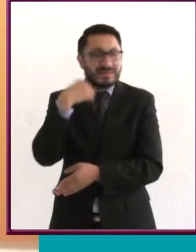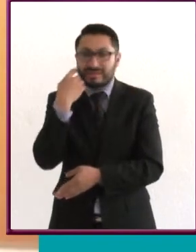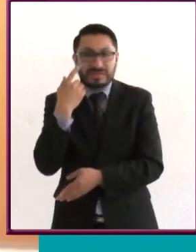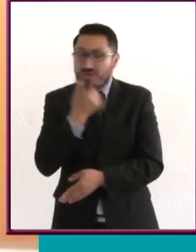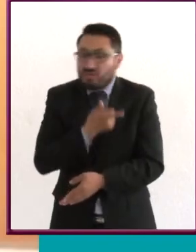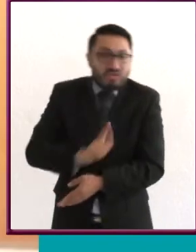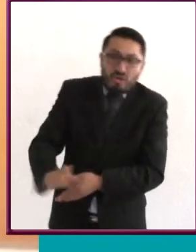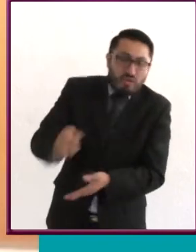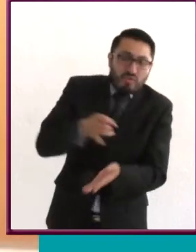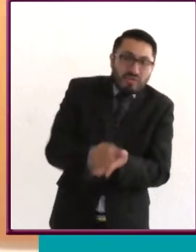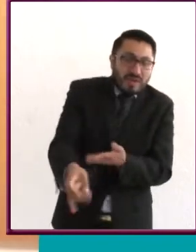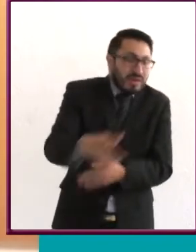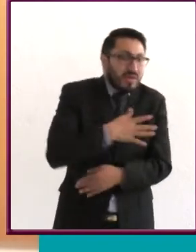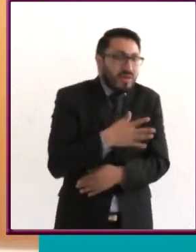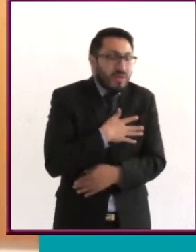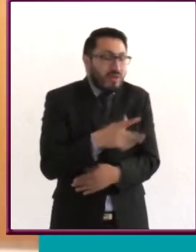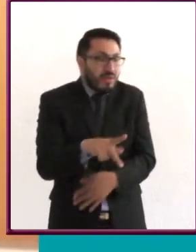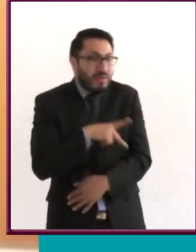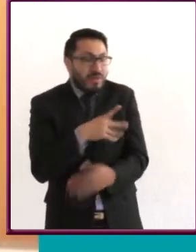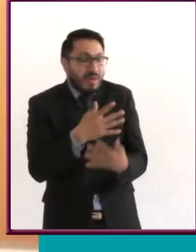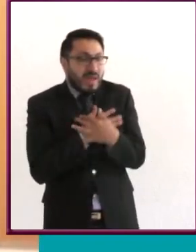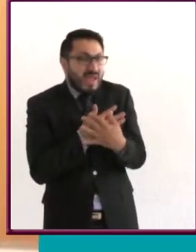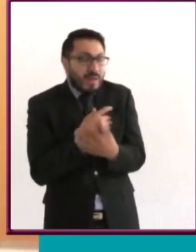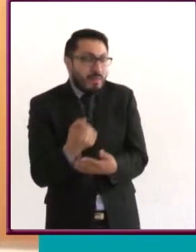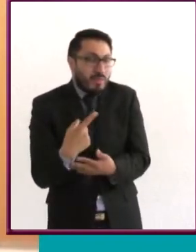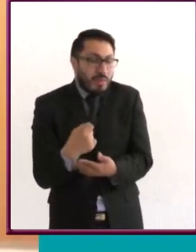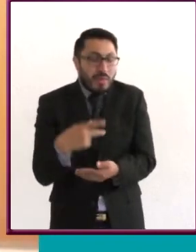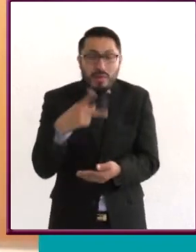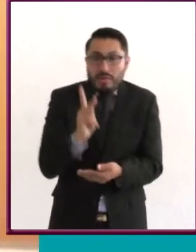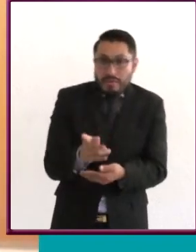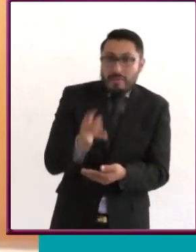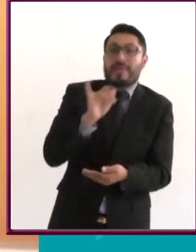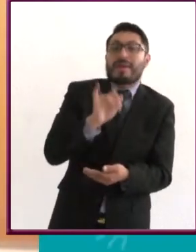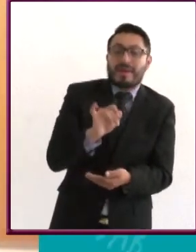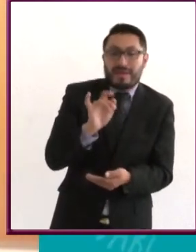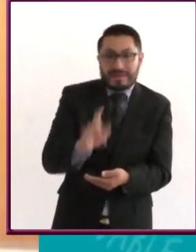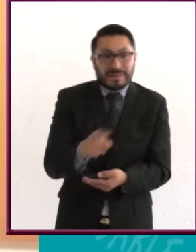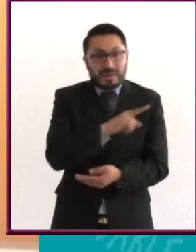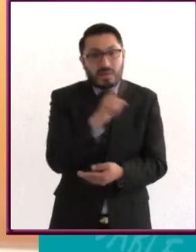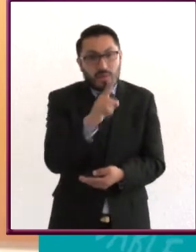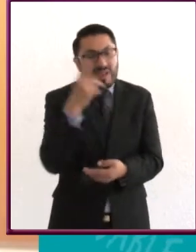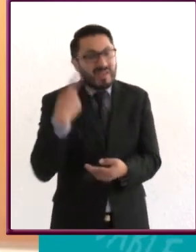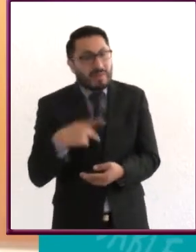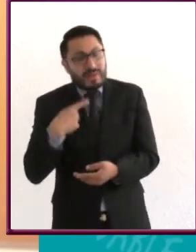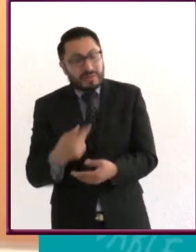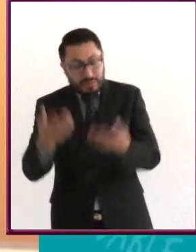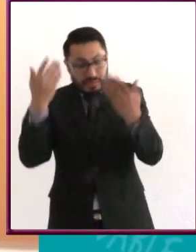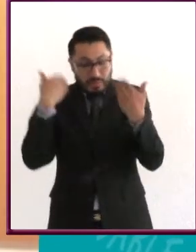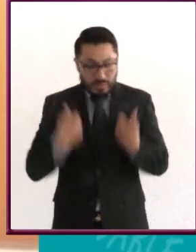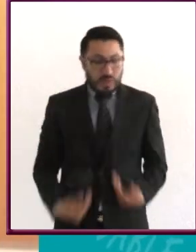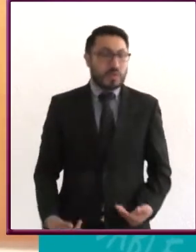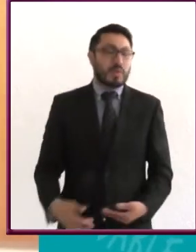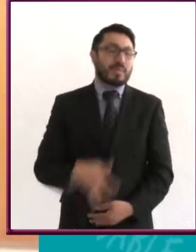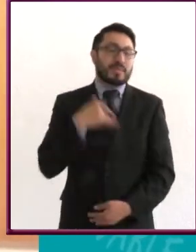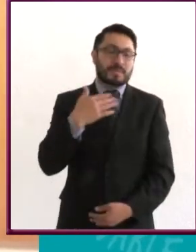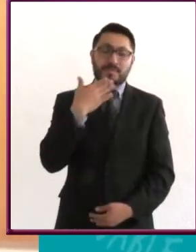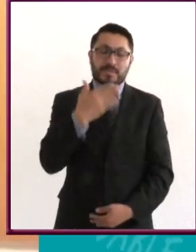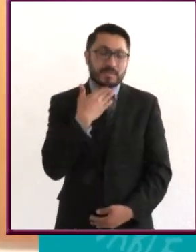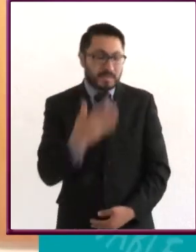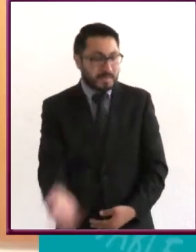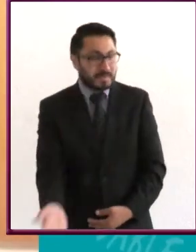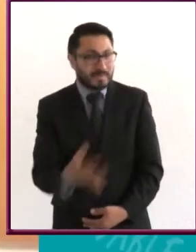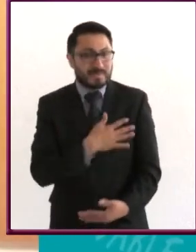al sentir amor propio, pero sí uno se siente bien consigo mismo cuando toma